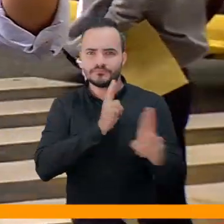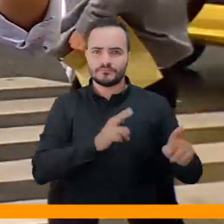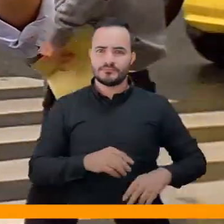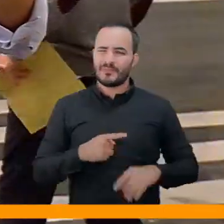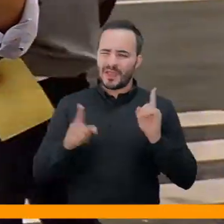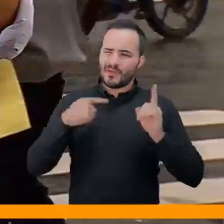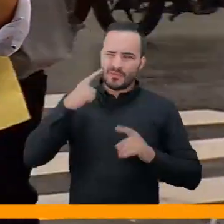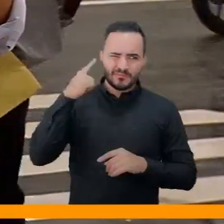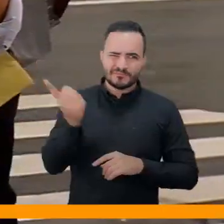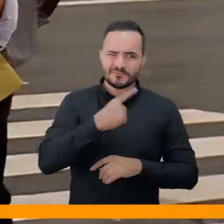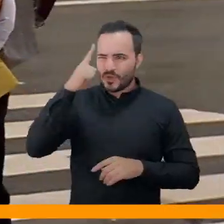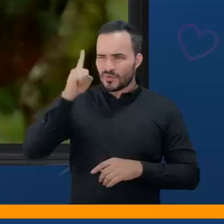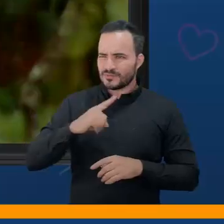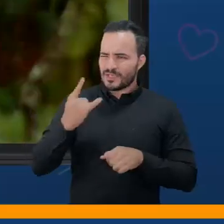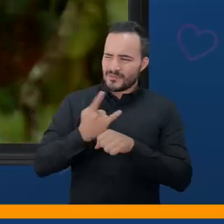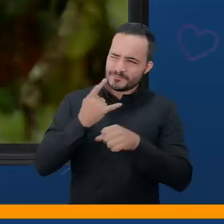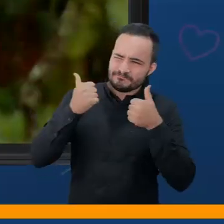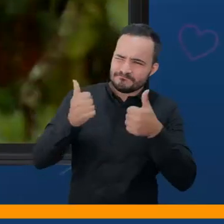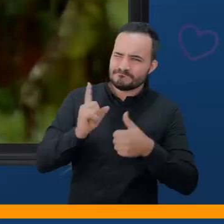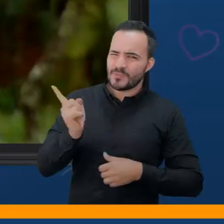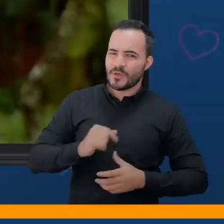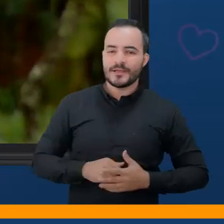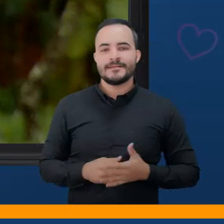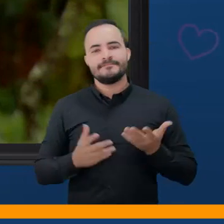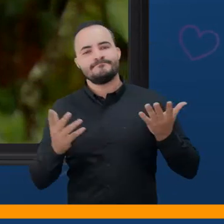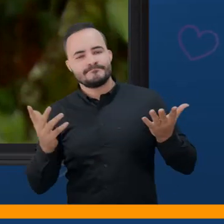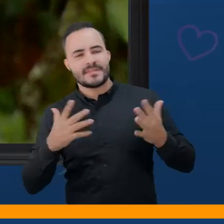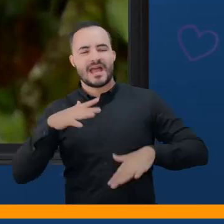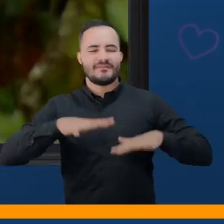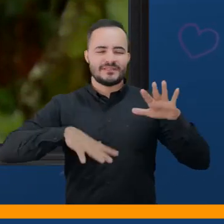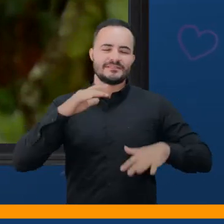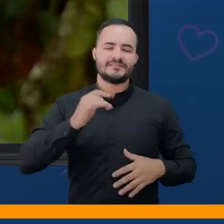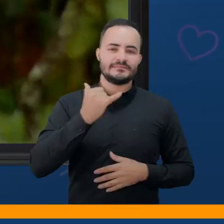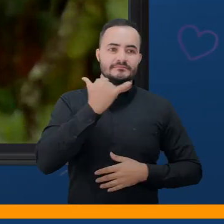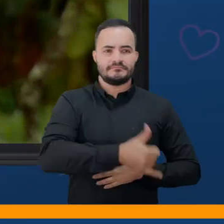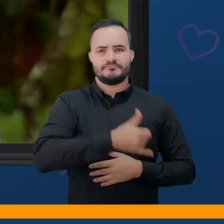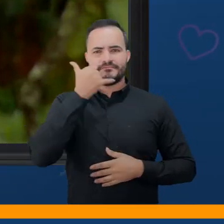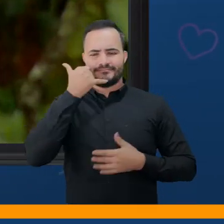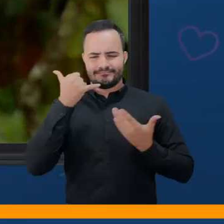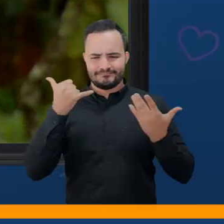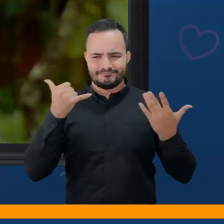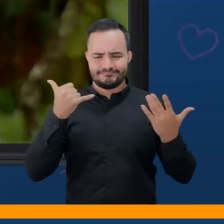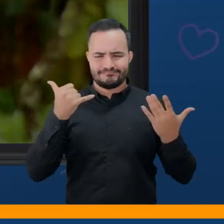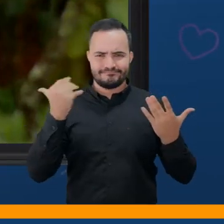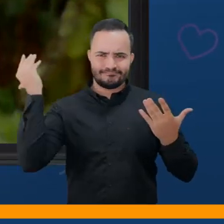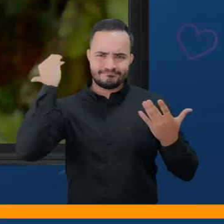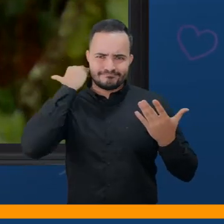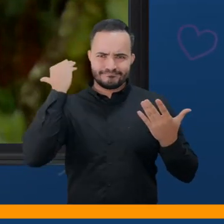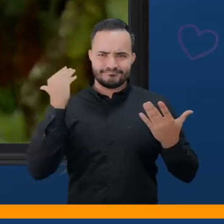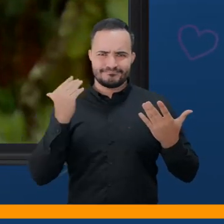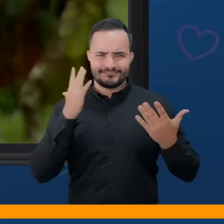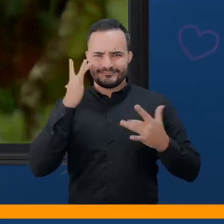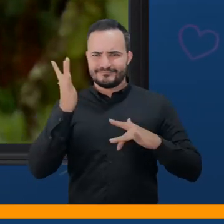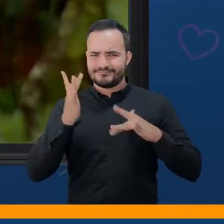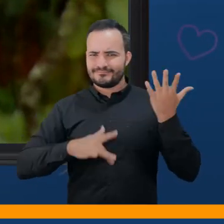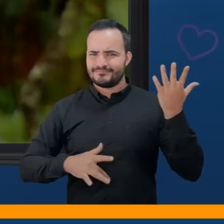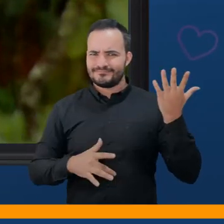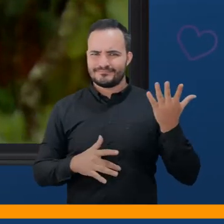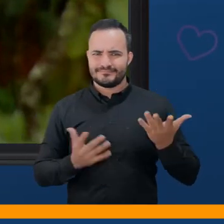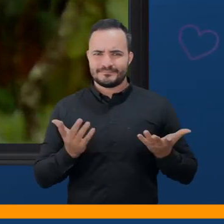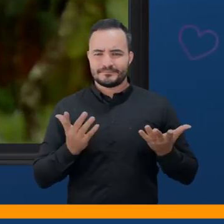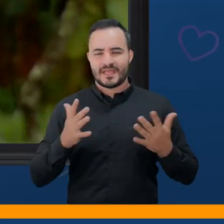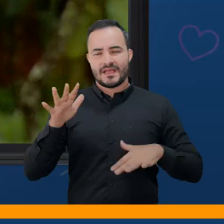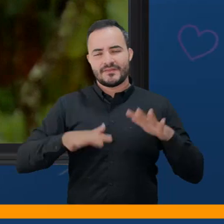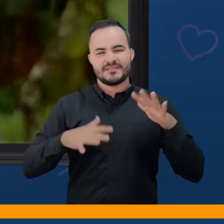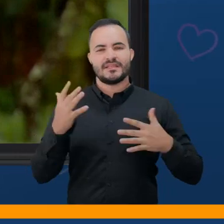mal este recurso, ¿no es así, secretario? Hacen llamadas improcedentes, no al lugar, muchas veces